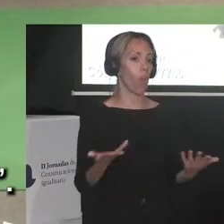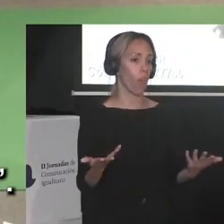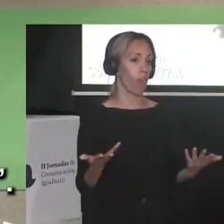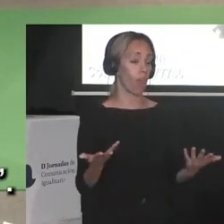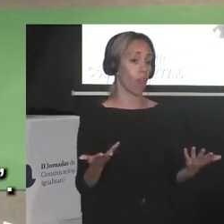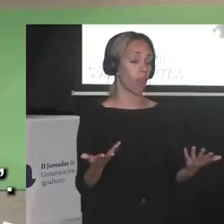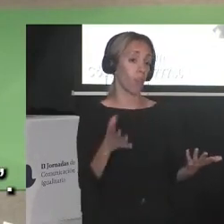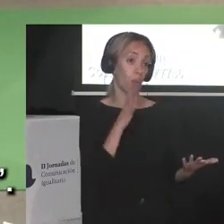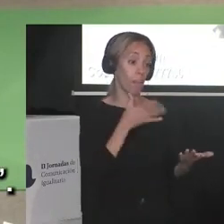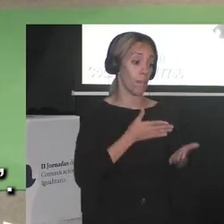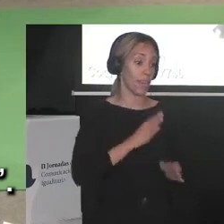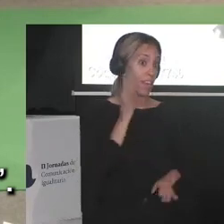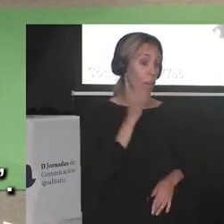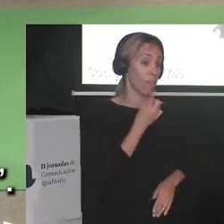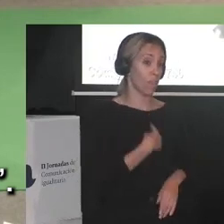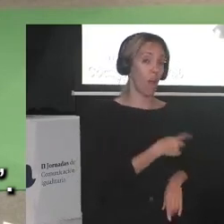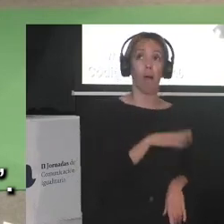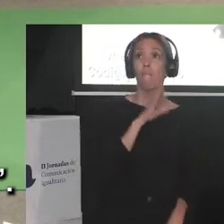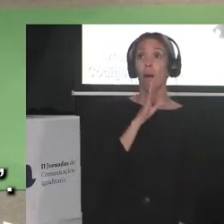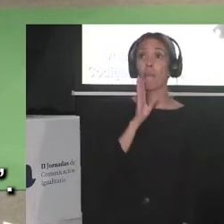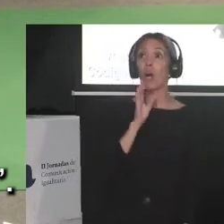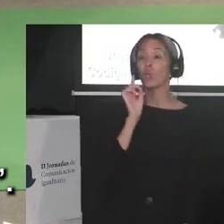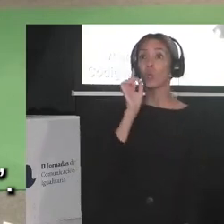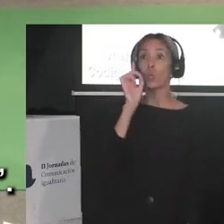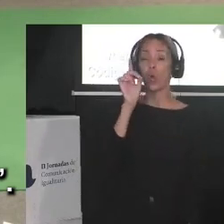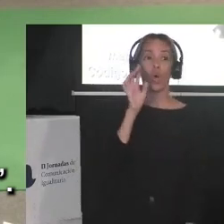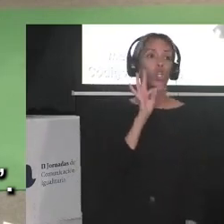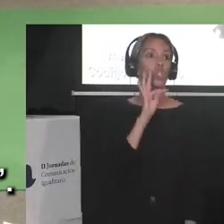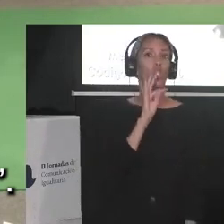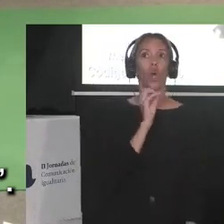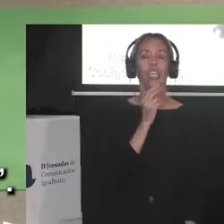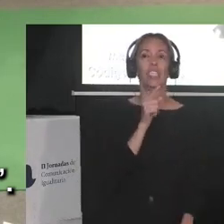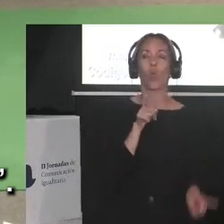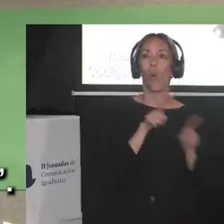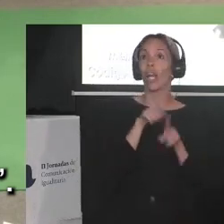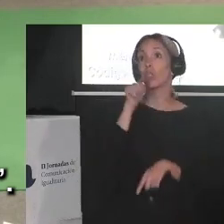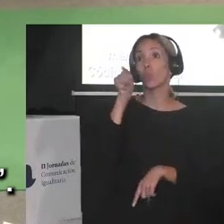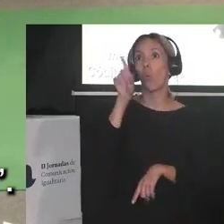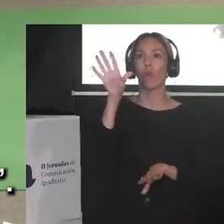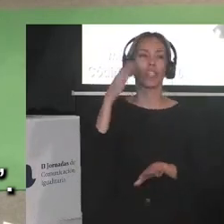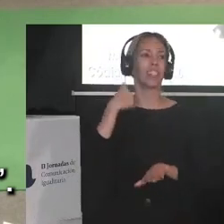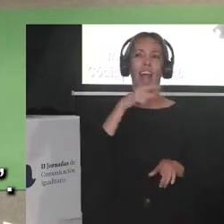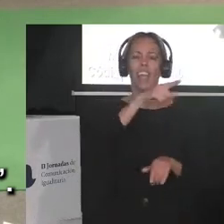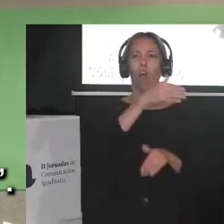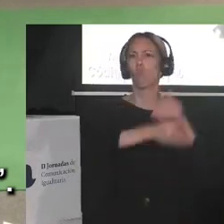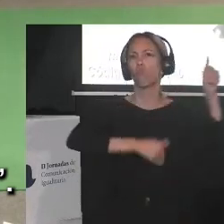porque como dijo mi hija mamá Toquilla es como tu yo pero del futuro